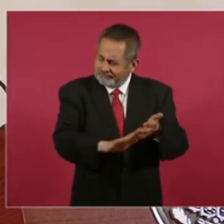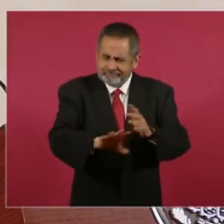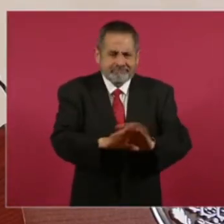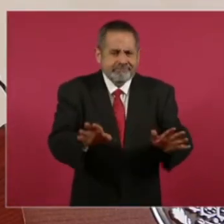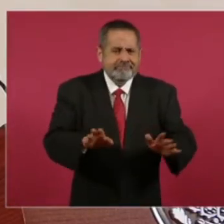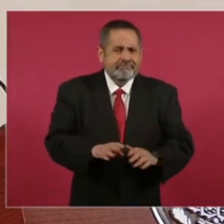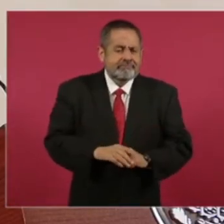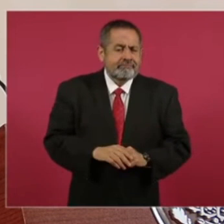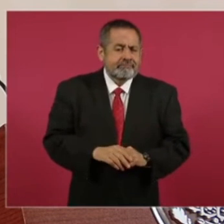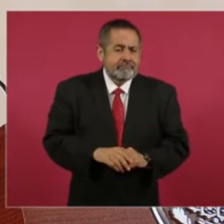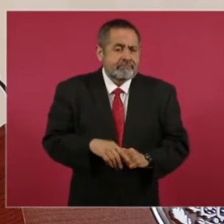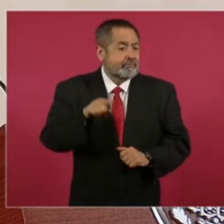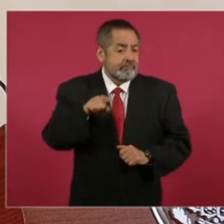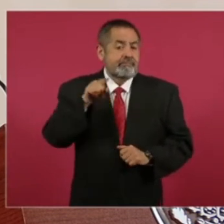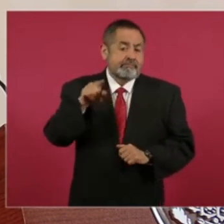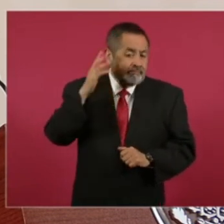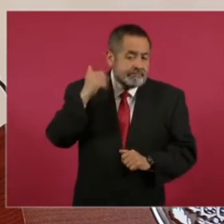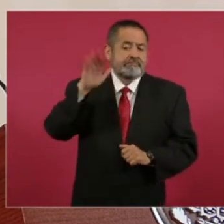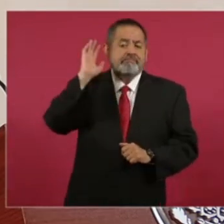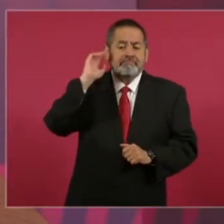porque eso era lo que imperaba